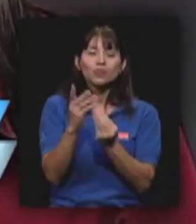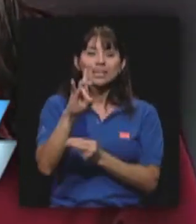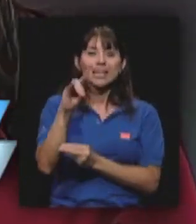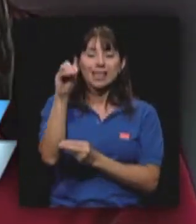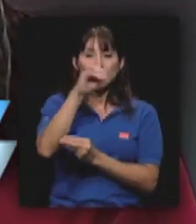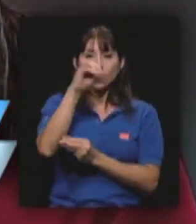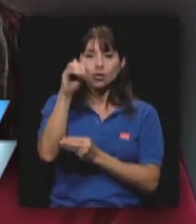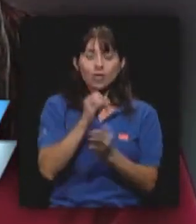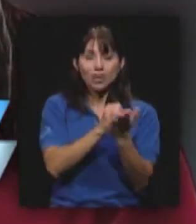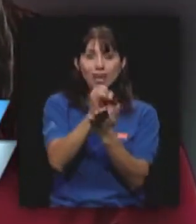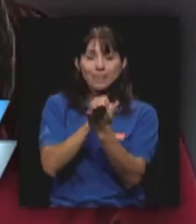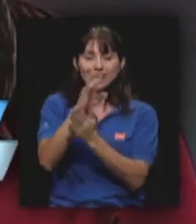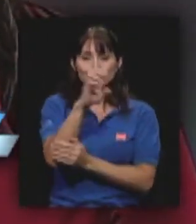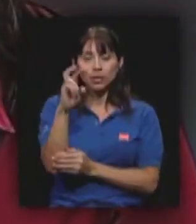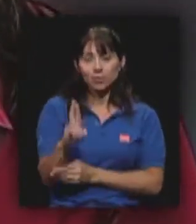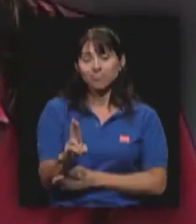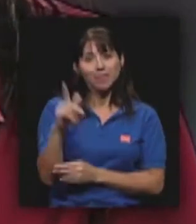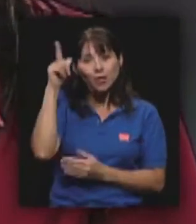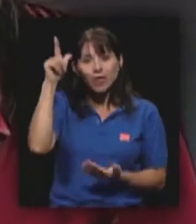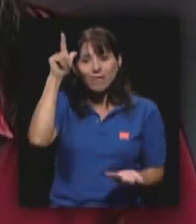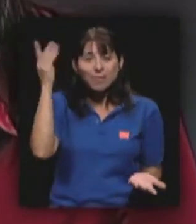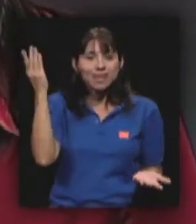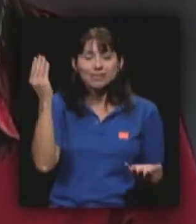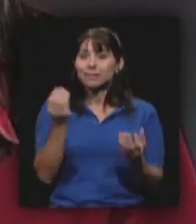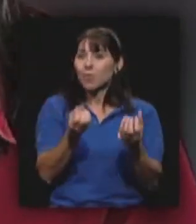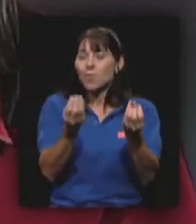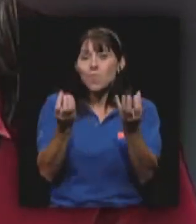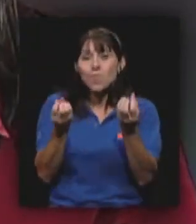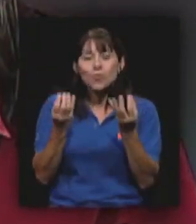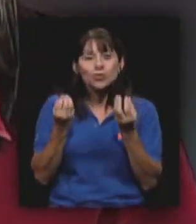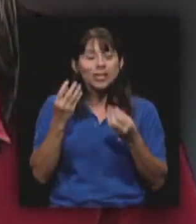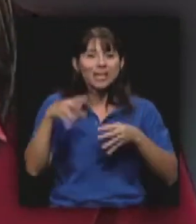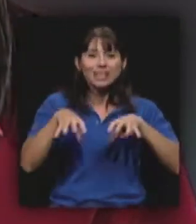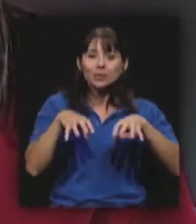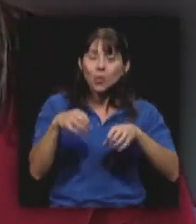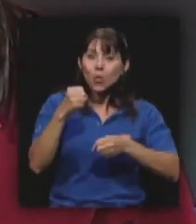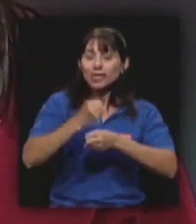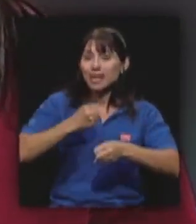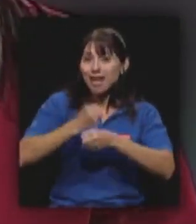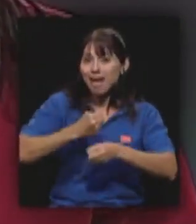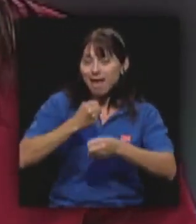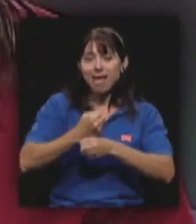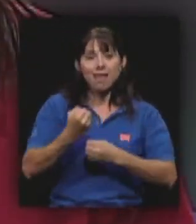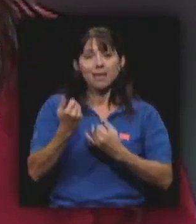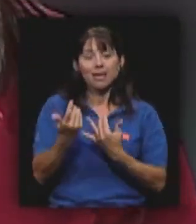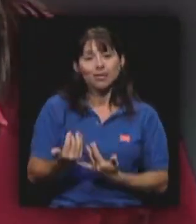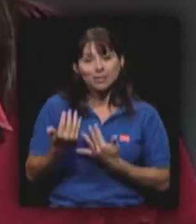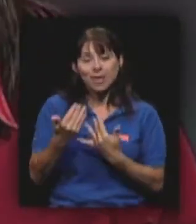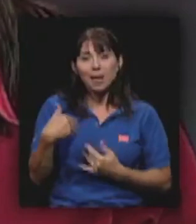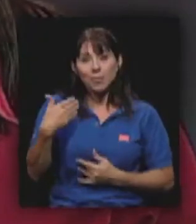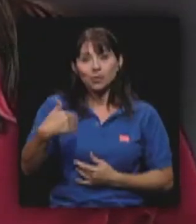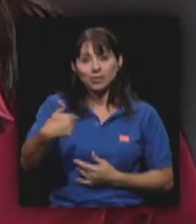de la investigación que se desarrolla en este país y obviamente son muchas las acciones y actividades que nos esperan